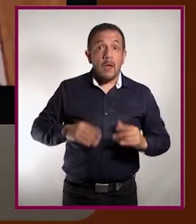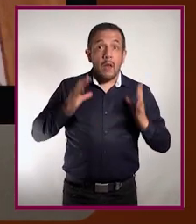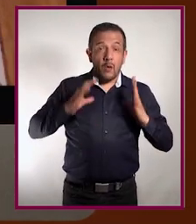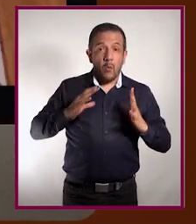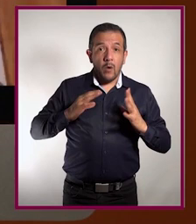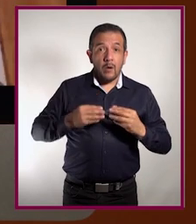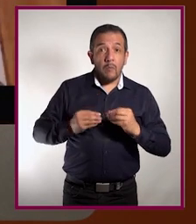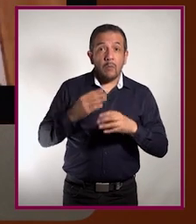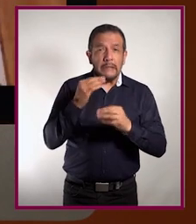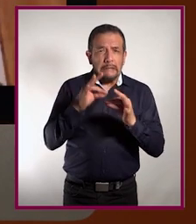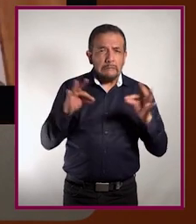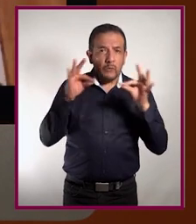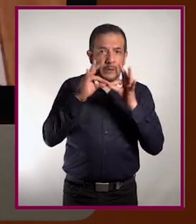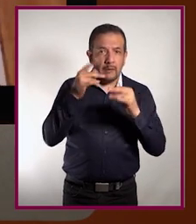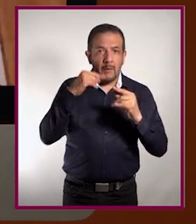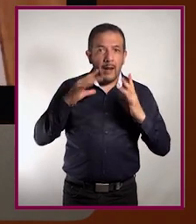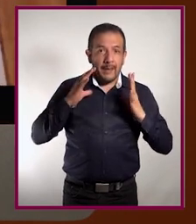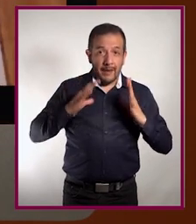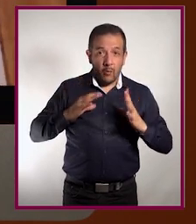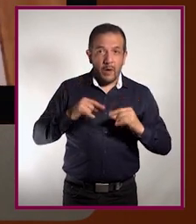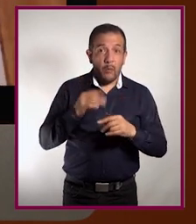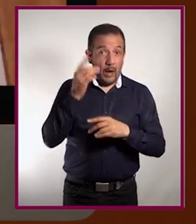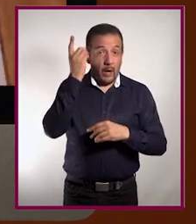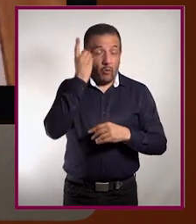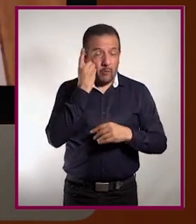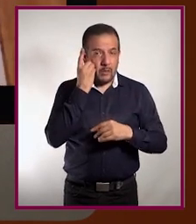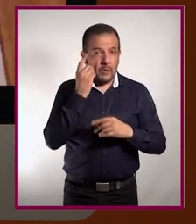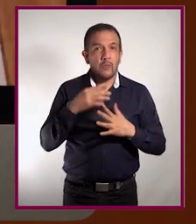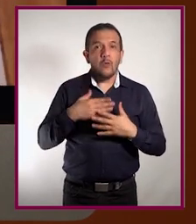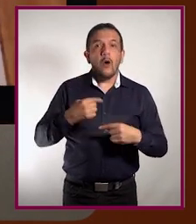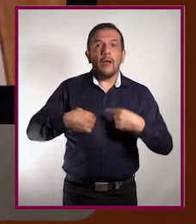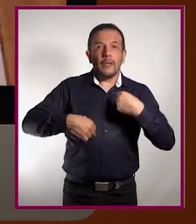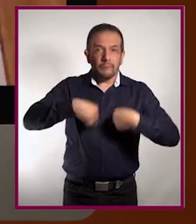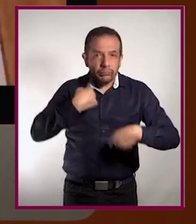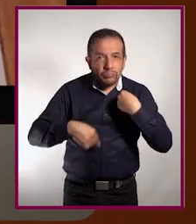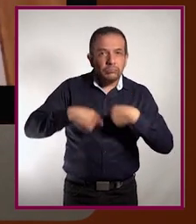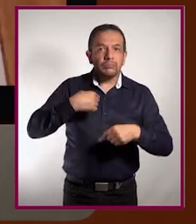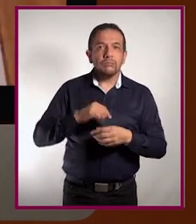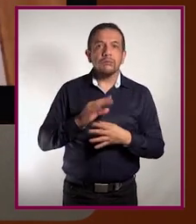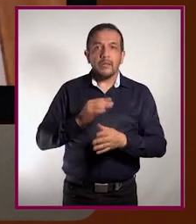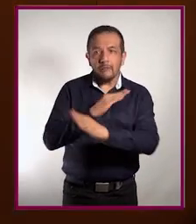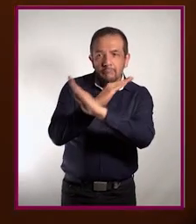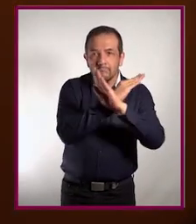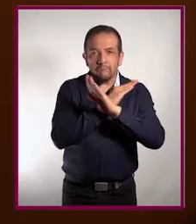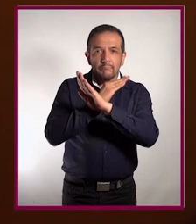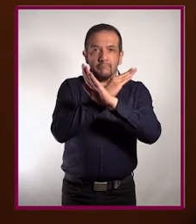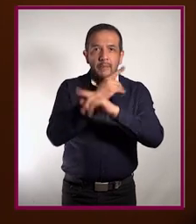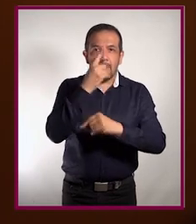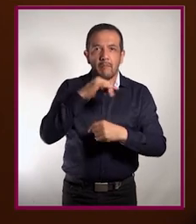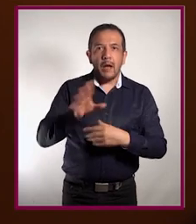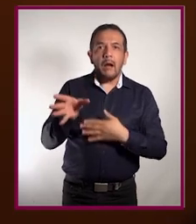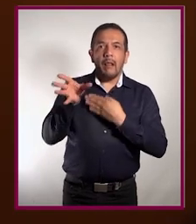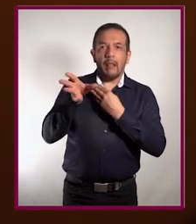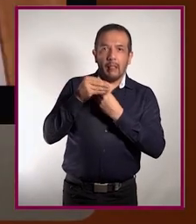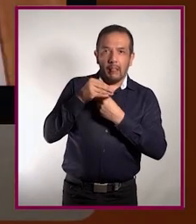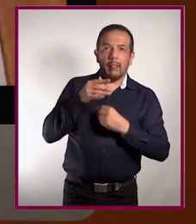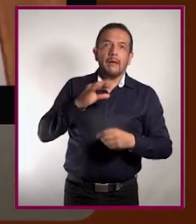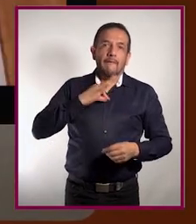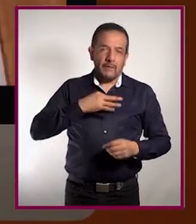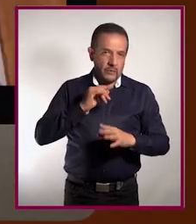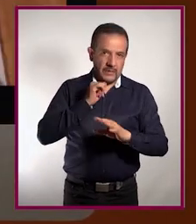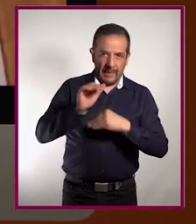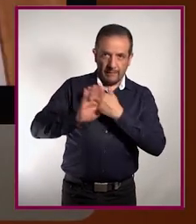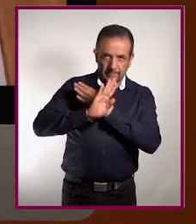cosas importantes y entre ellas es mantener a nuestro sistema inmune funcionando adecuadamente. Entonces dormir, idealmente dormir ocho horas diarias